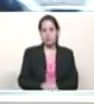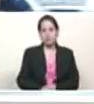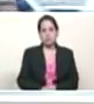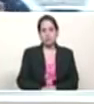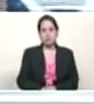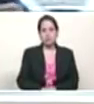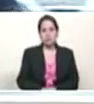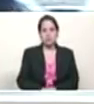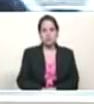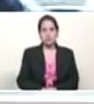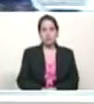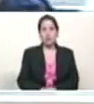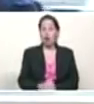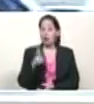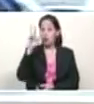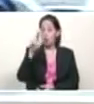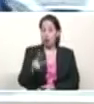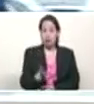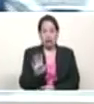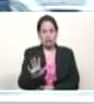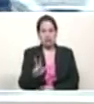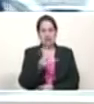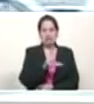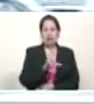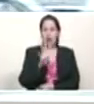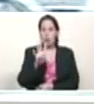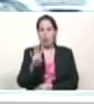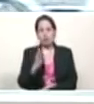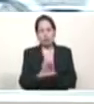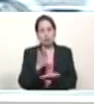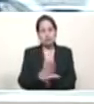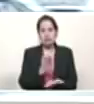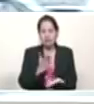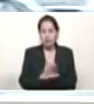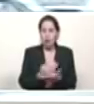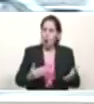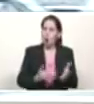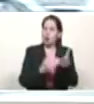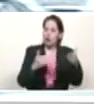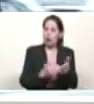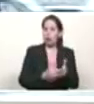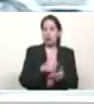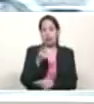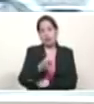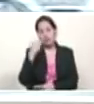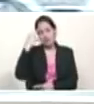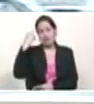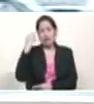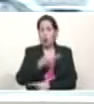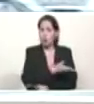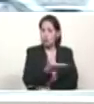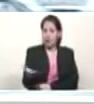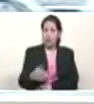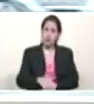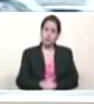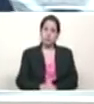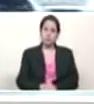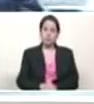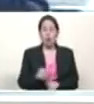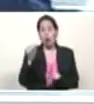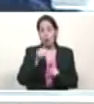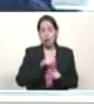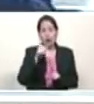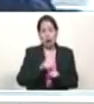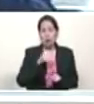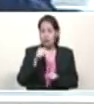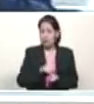Diariamente nosotros neutralizamos dos, tres, cuatro ataques contra el sistema eléctrico. Deben saberlo ustedes. Estamos en una batalla, miren, en